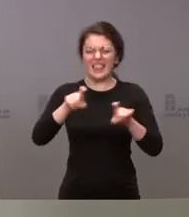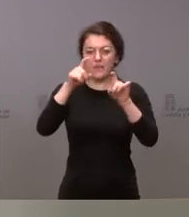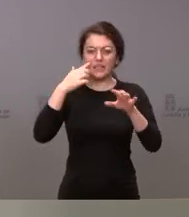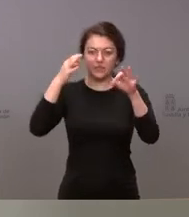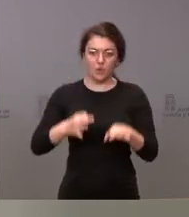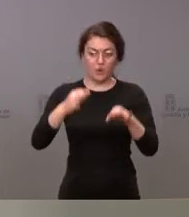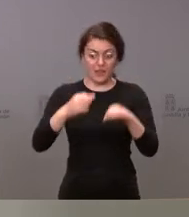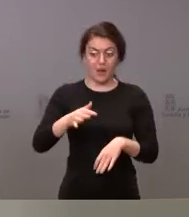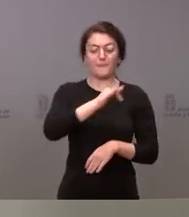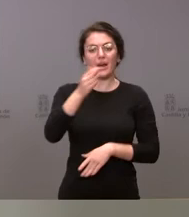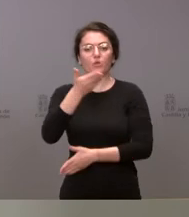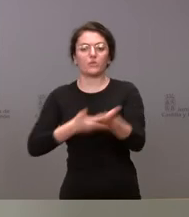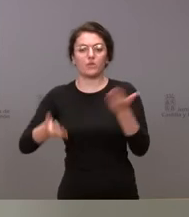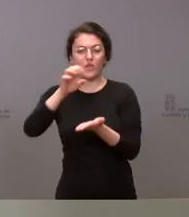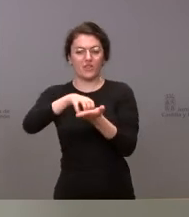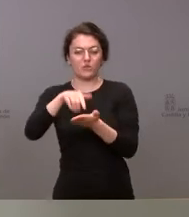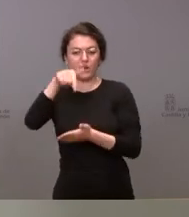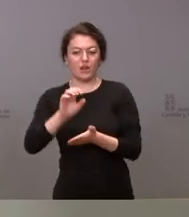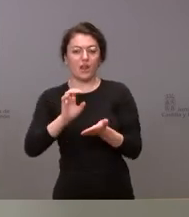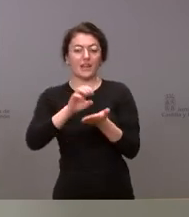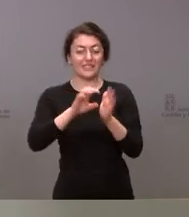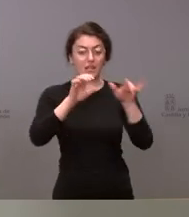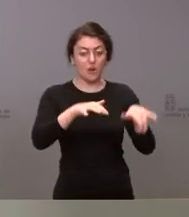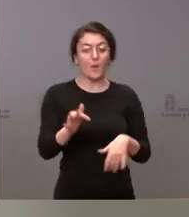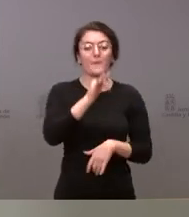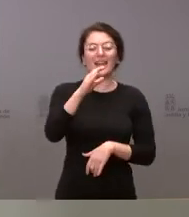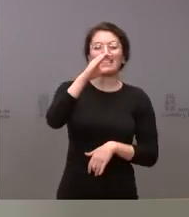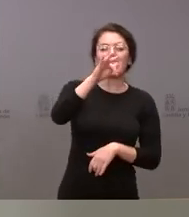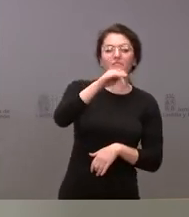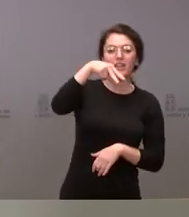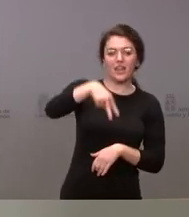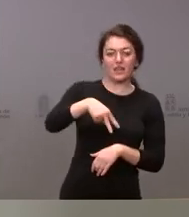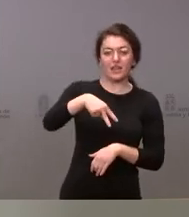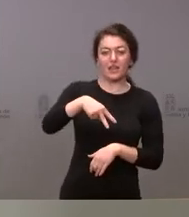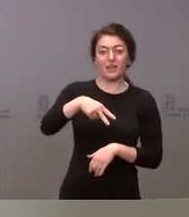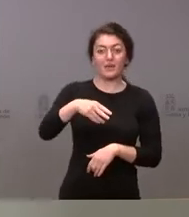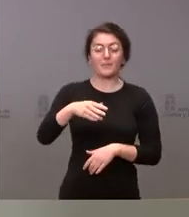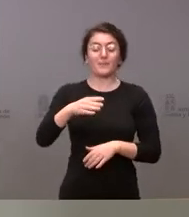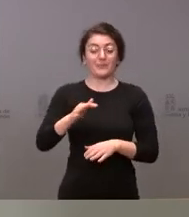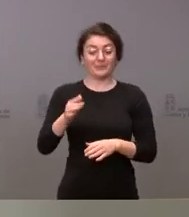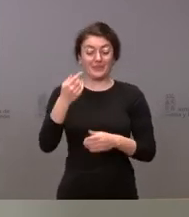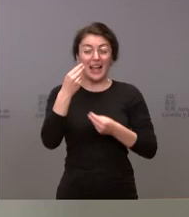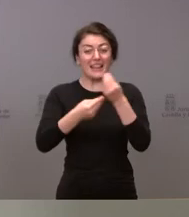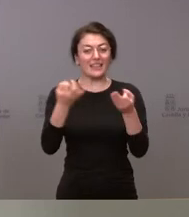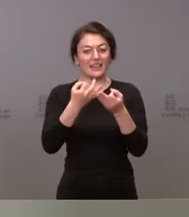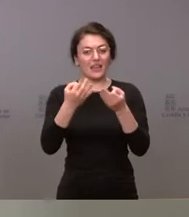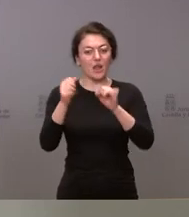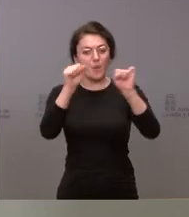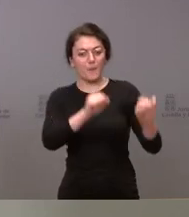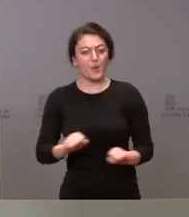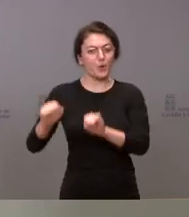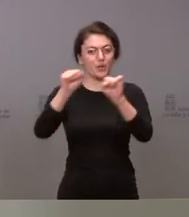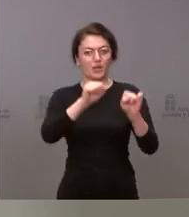autónoma y especialmente también con el CCN, el Centro Criptológico Nacional, pues reforzando todos los instrumentos de seguridad